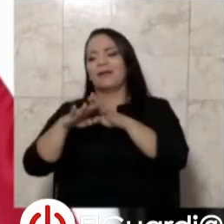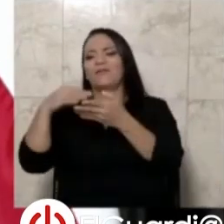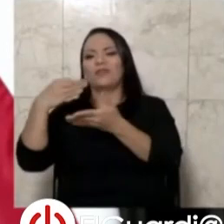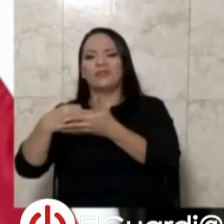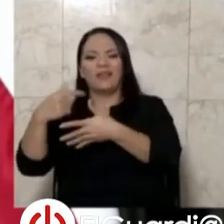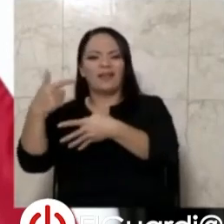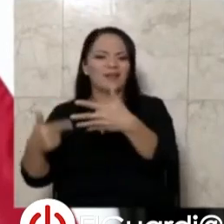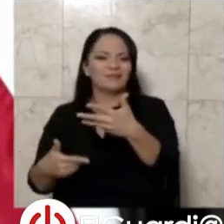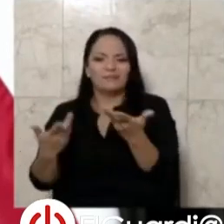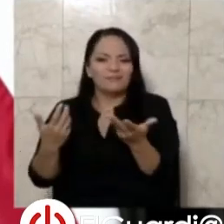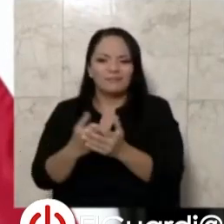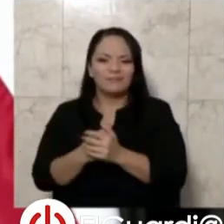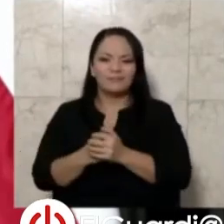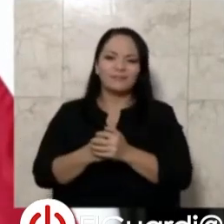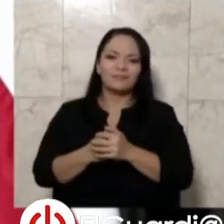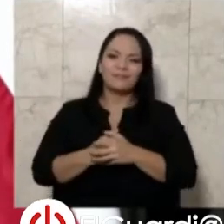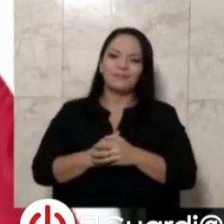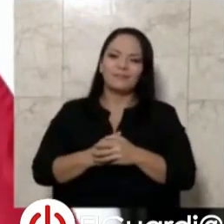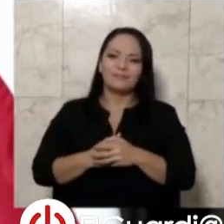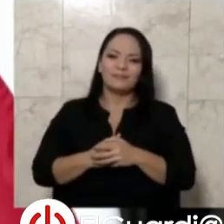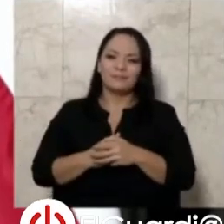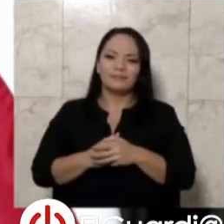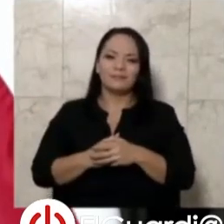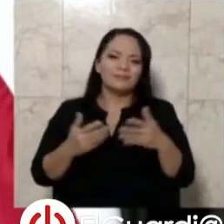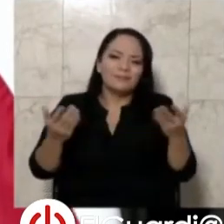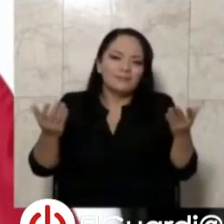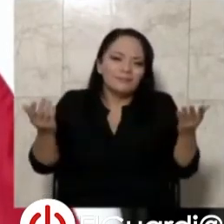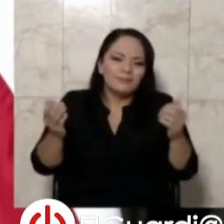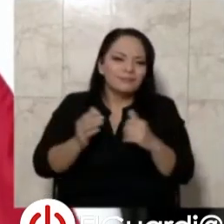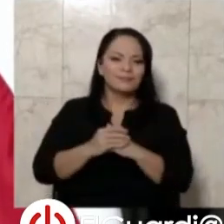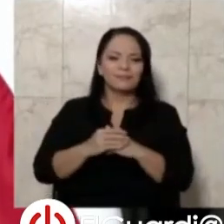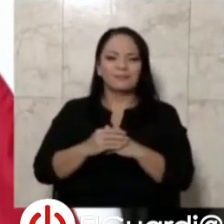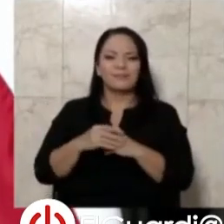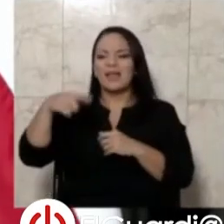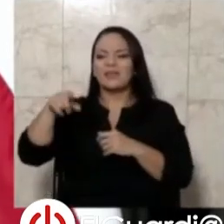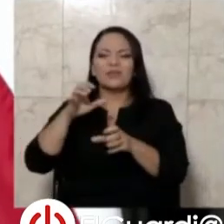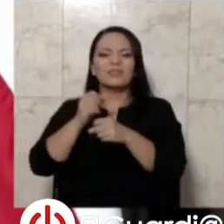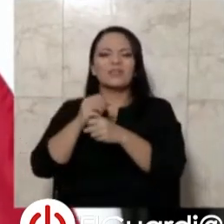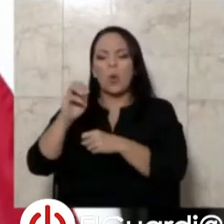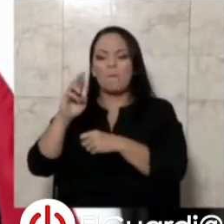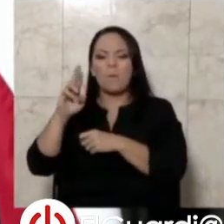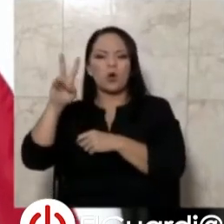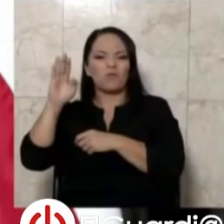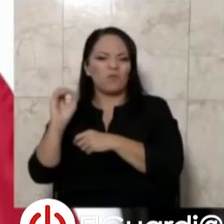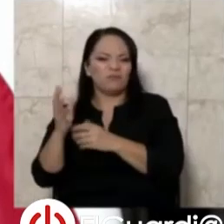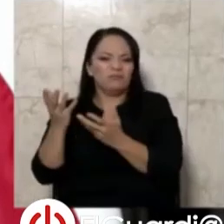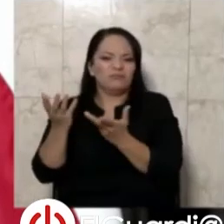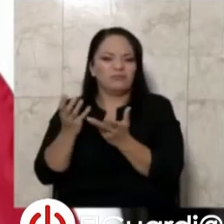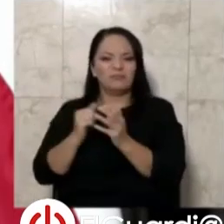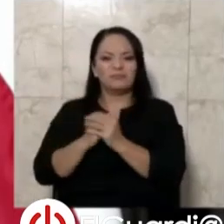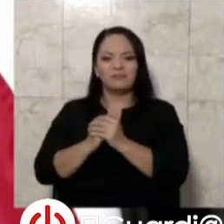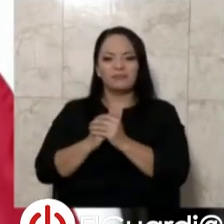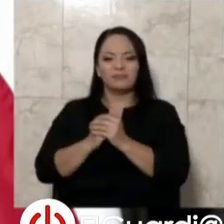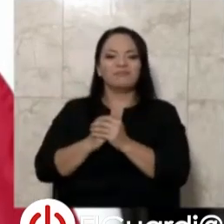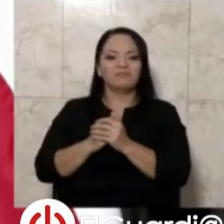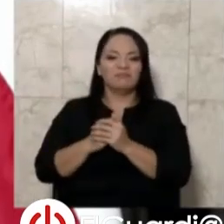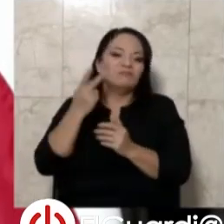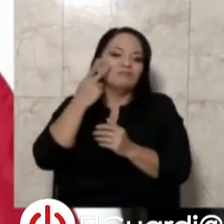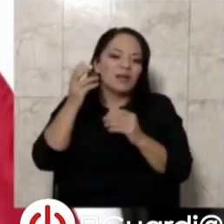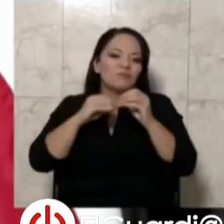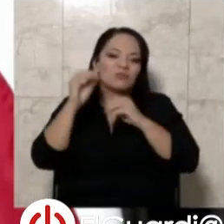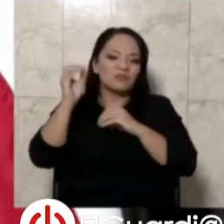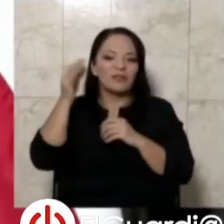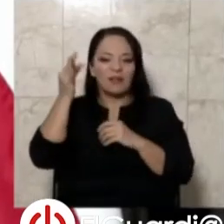etc. ¿Es el morbo lo que quieren crear? ahí veamos los porcentajes de